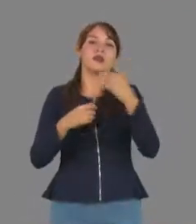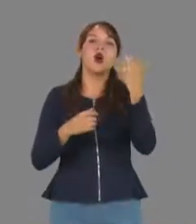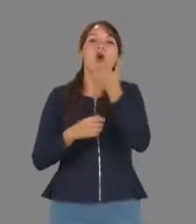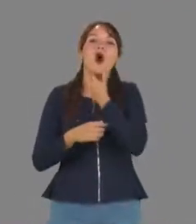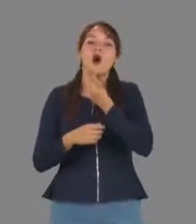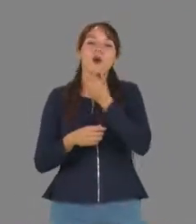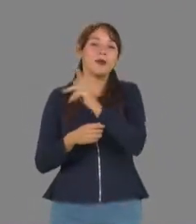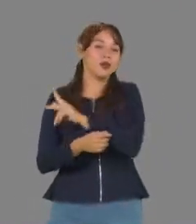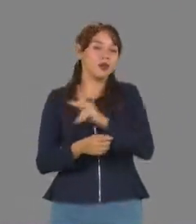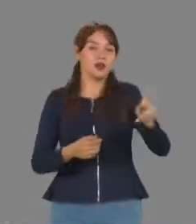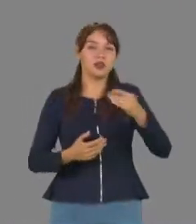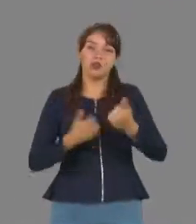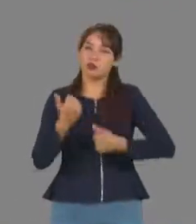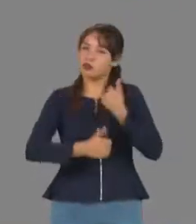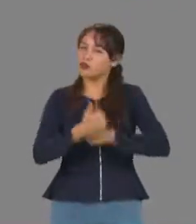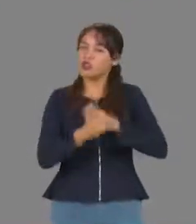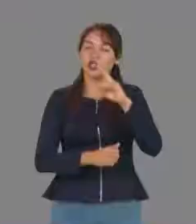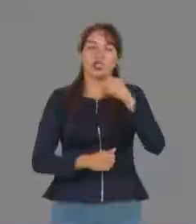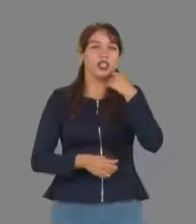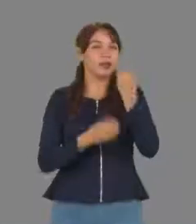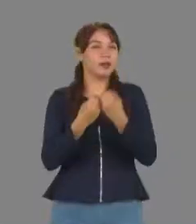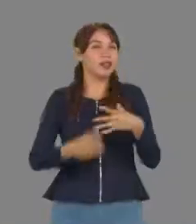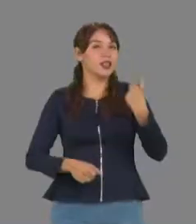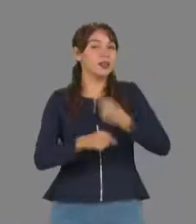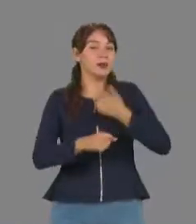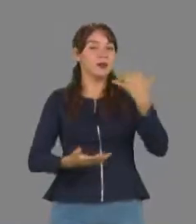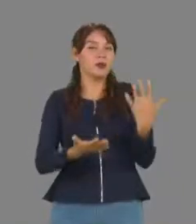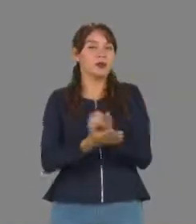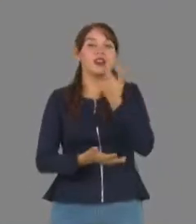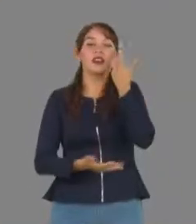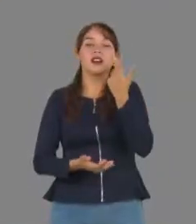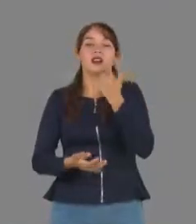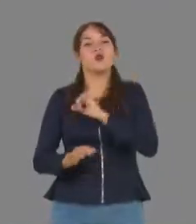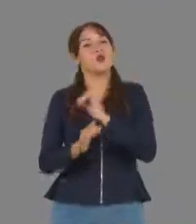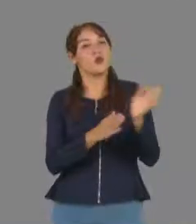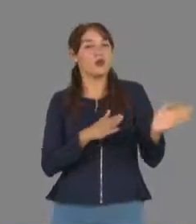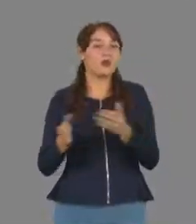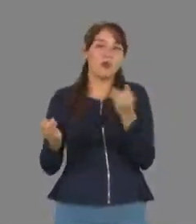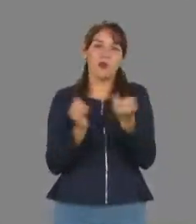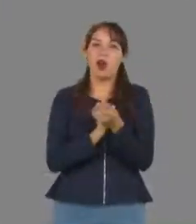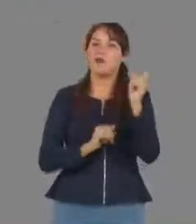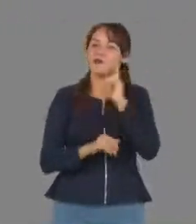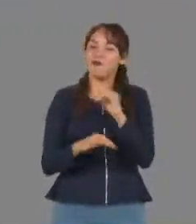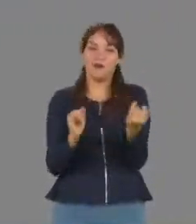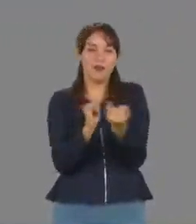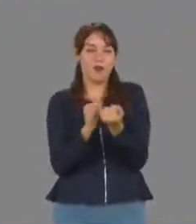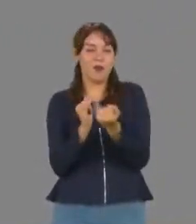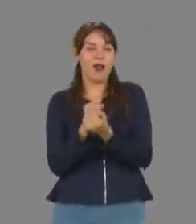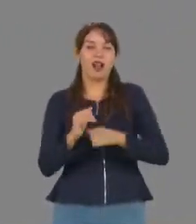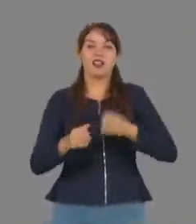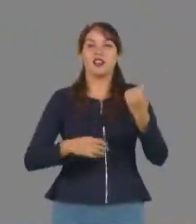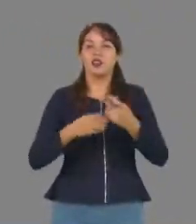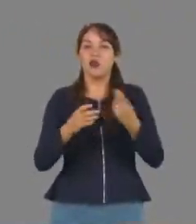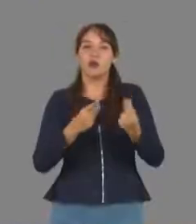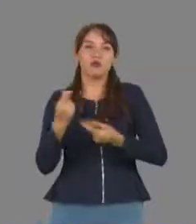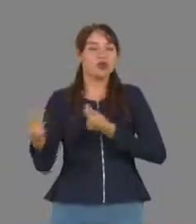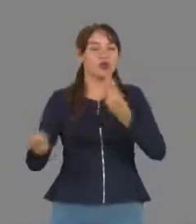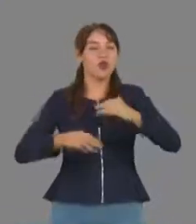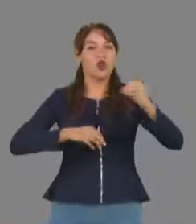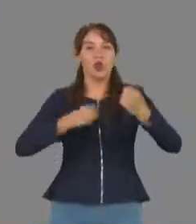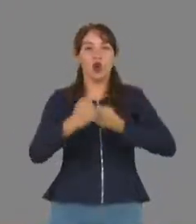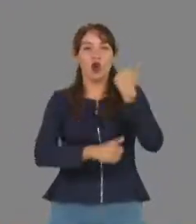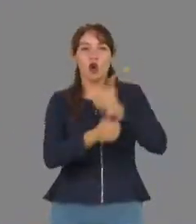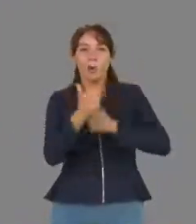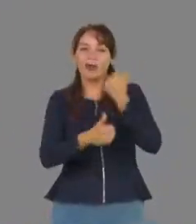donde toros y titanes no quieren dejar el primer lugar. Por su parte, en la categoría femenil no cambia mucho la situación. Vaqueras, Trabajo Social, Panteras,